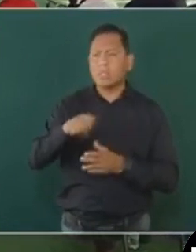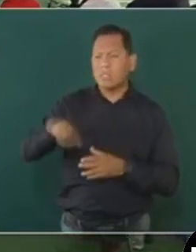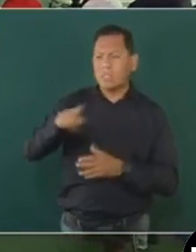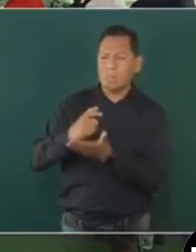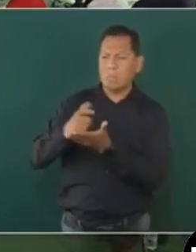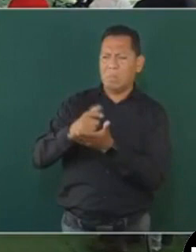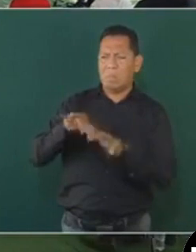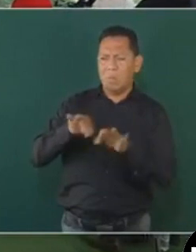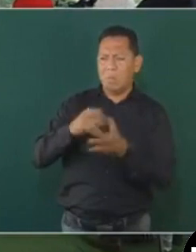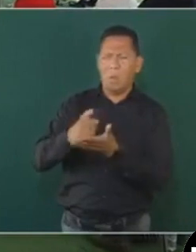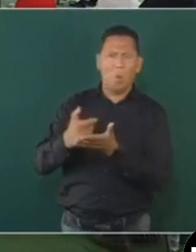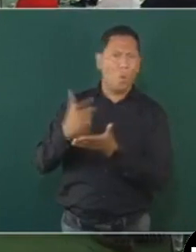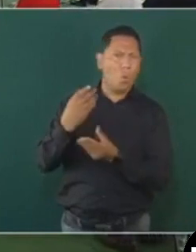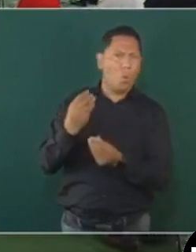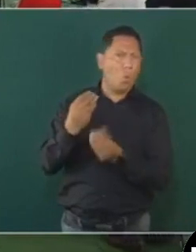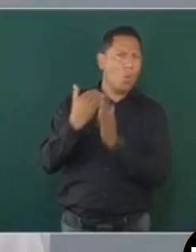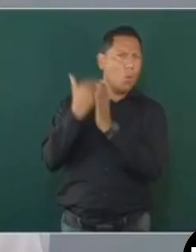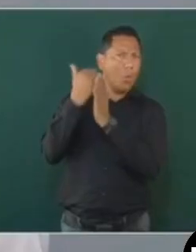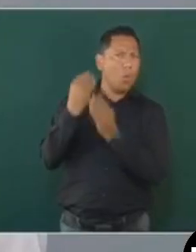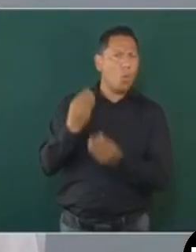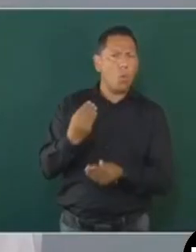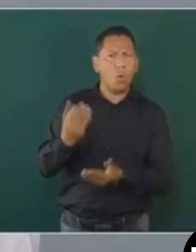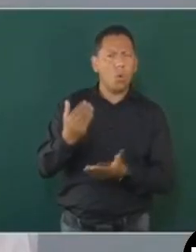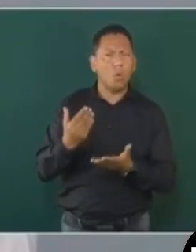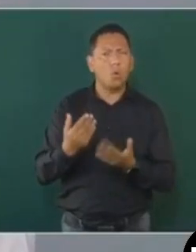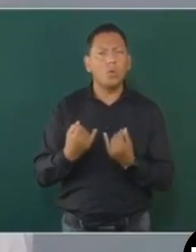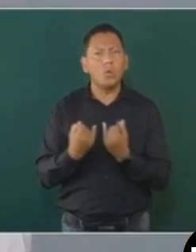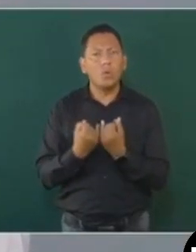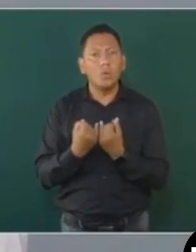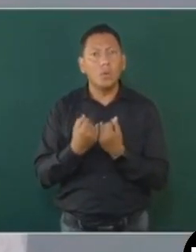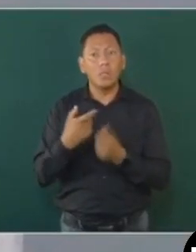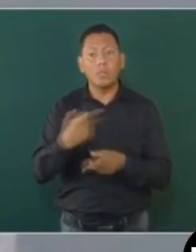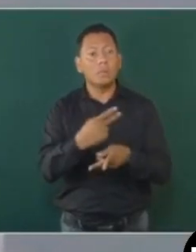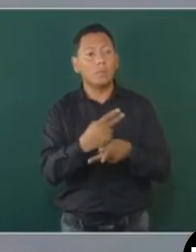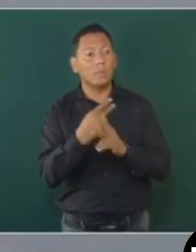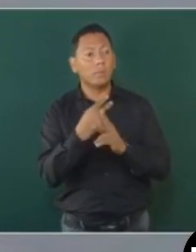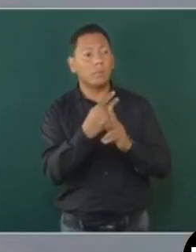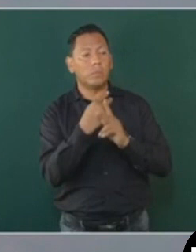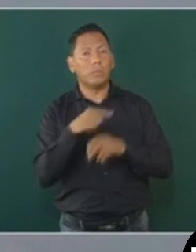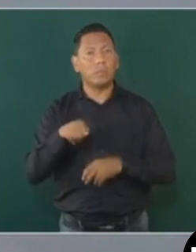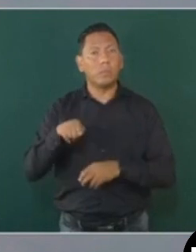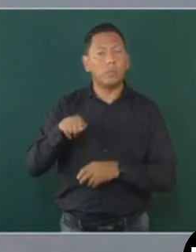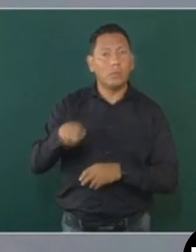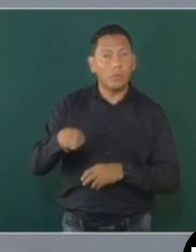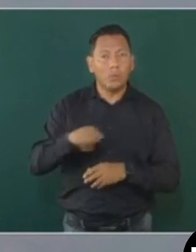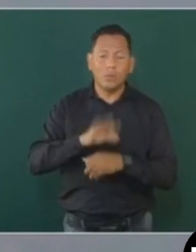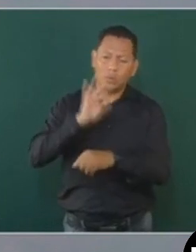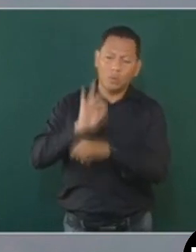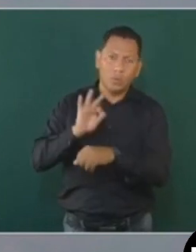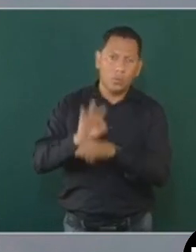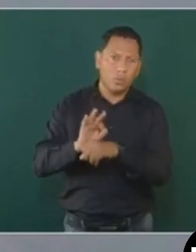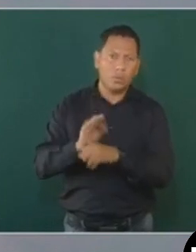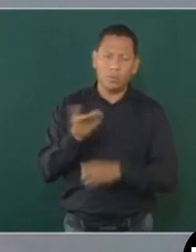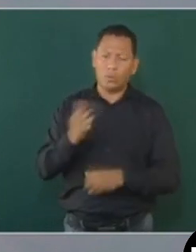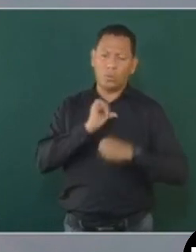elevadísimos, las prestaciones de altos funcionarios